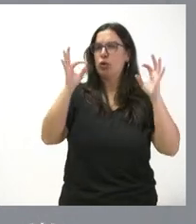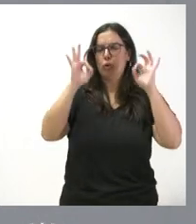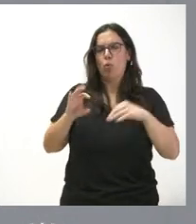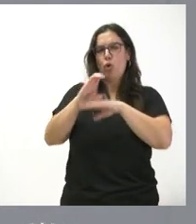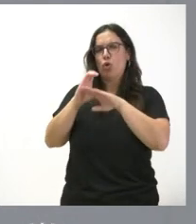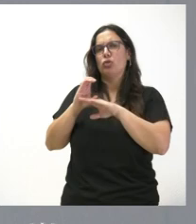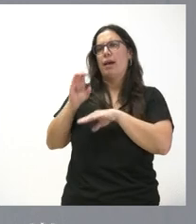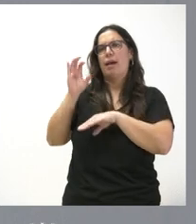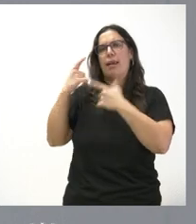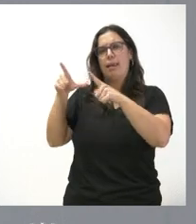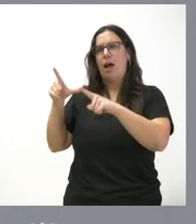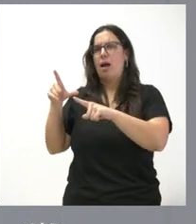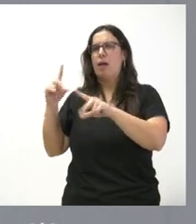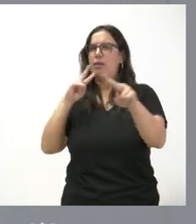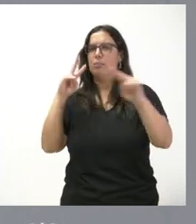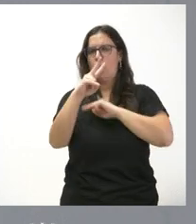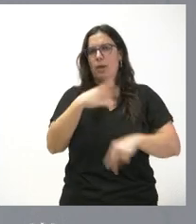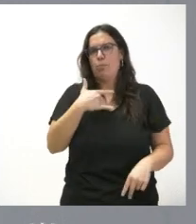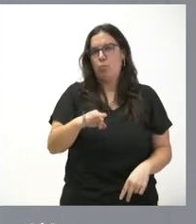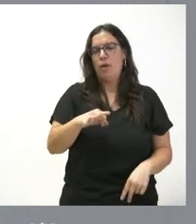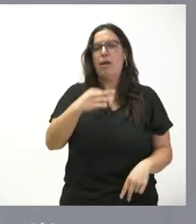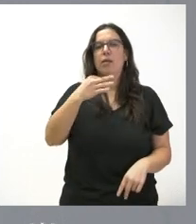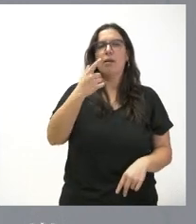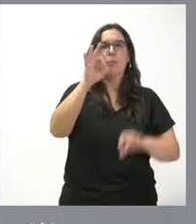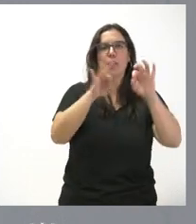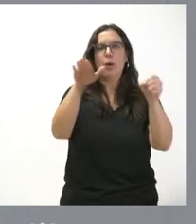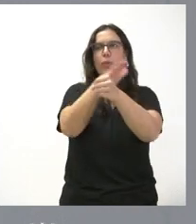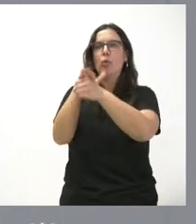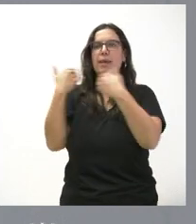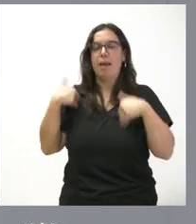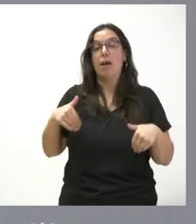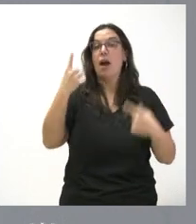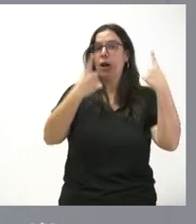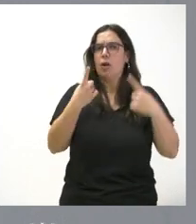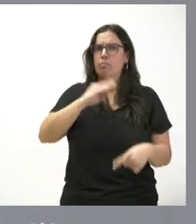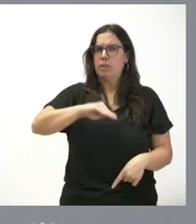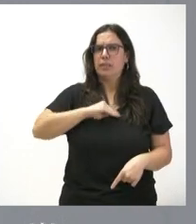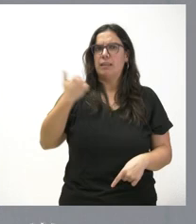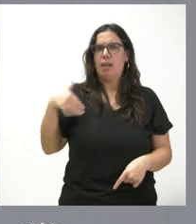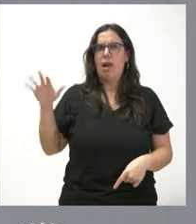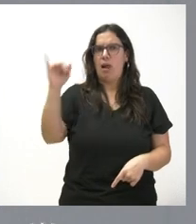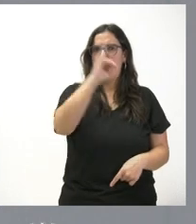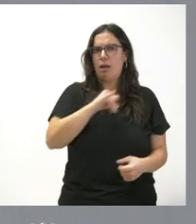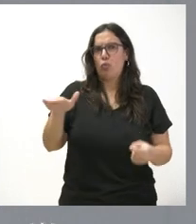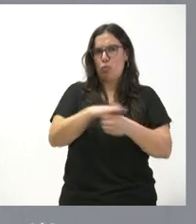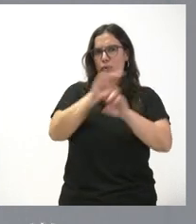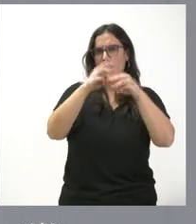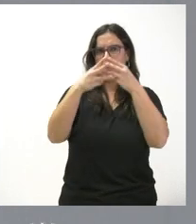ofrecer cuál es el estado y el porcentaje de centros que ya tiene este servicio muchos ya lo tenían porque lógicamente